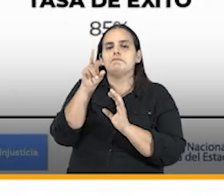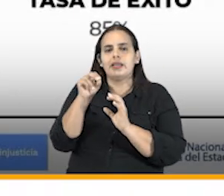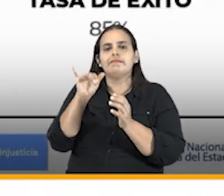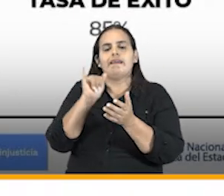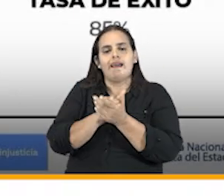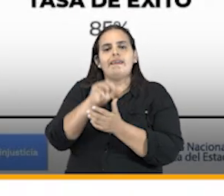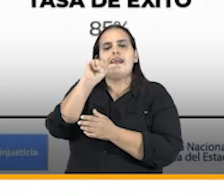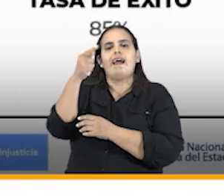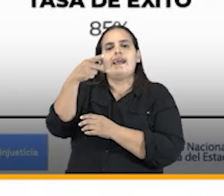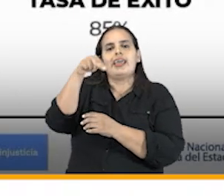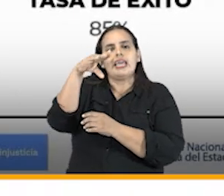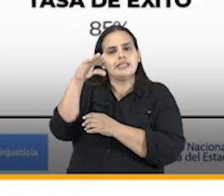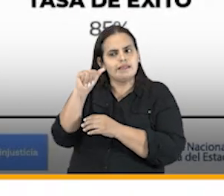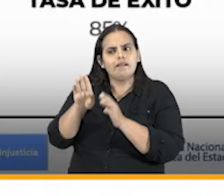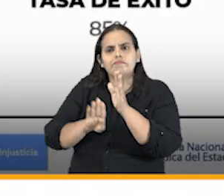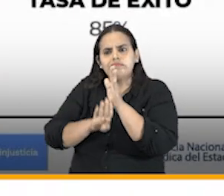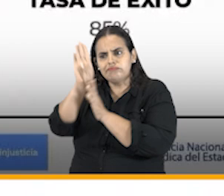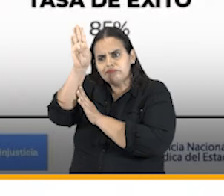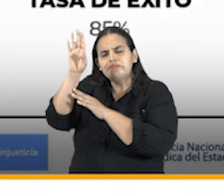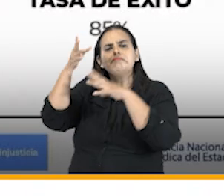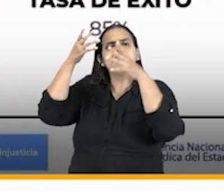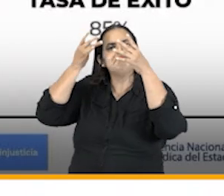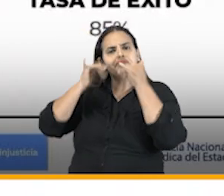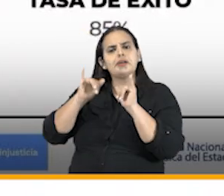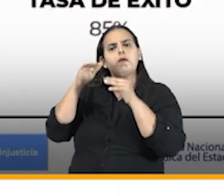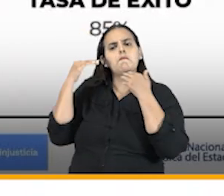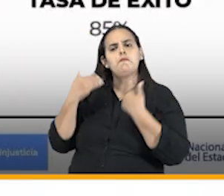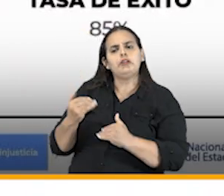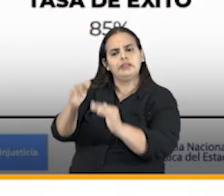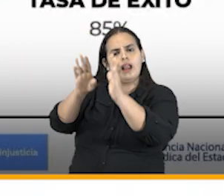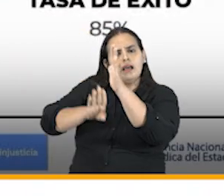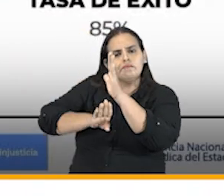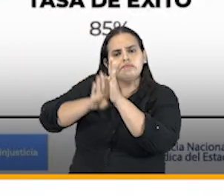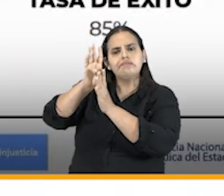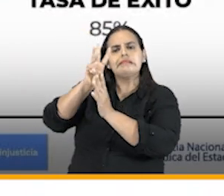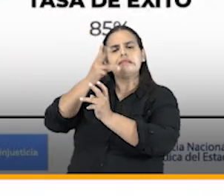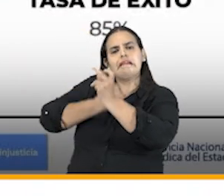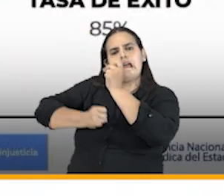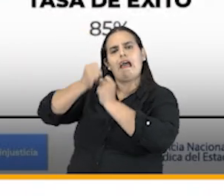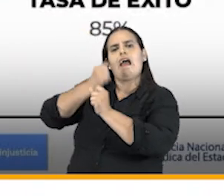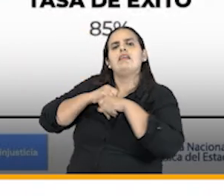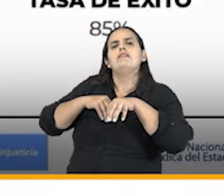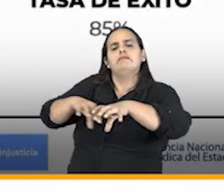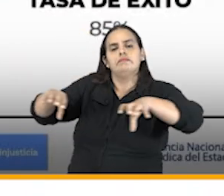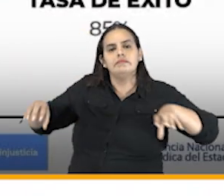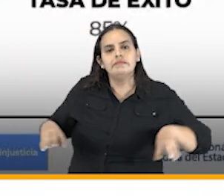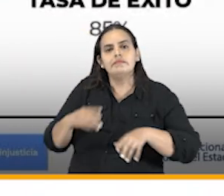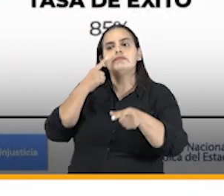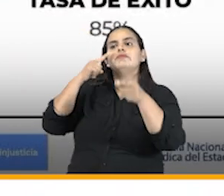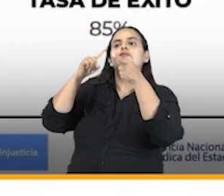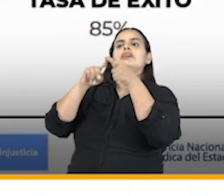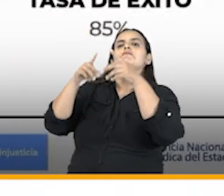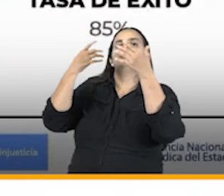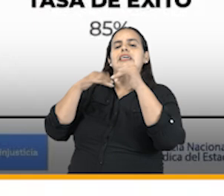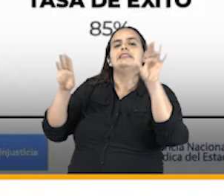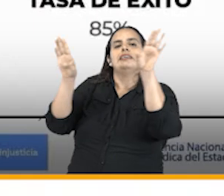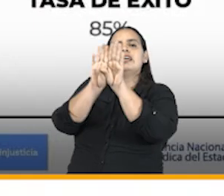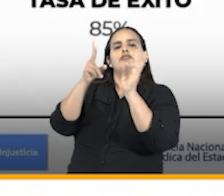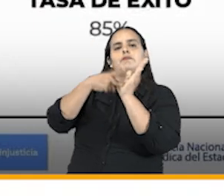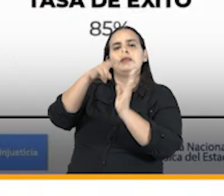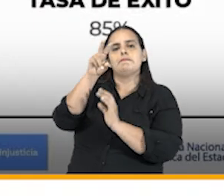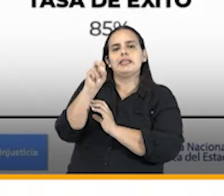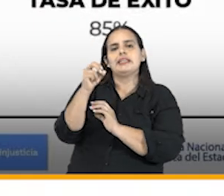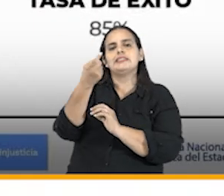agencia continuó con esa tendencia a creciente intervención procesal que desde hace tres años llevamos y logramos cerrar ese 2020